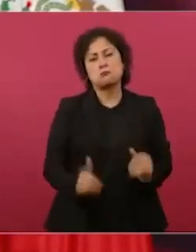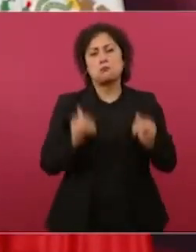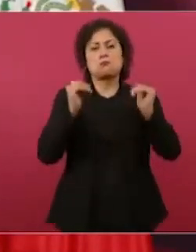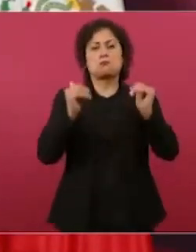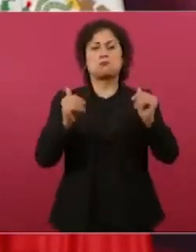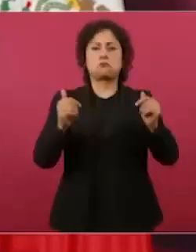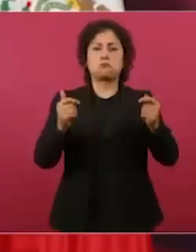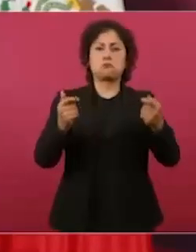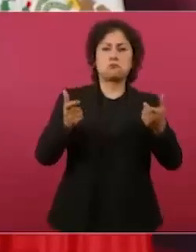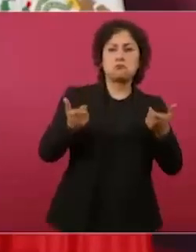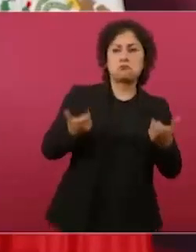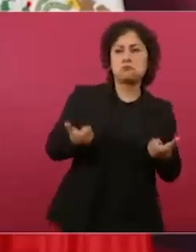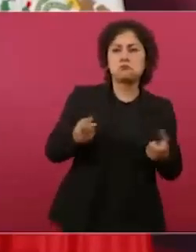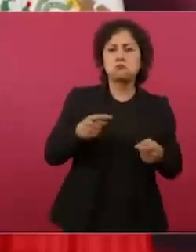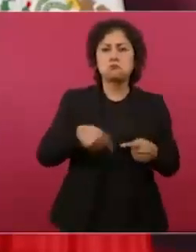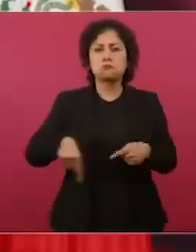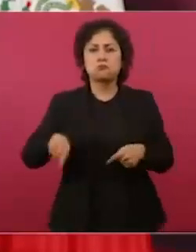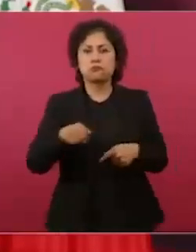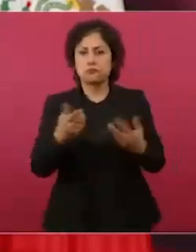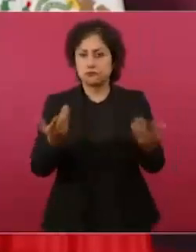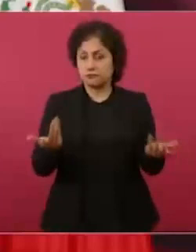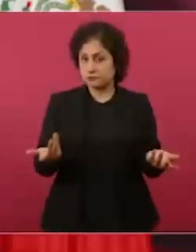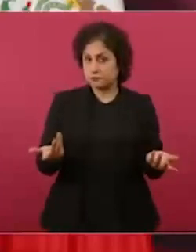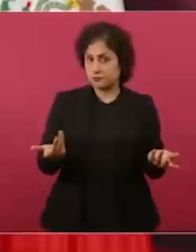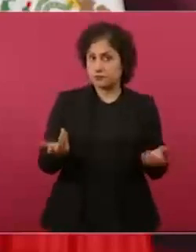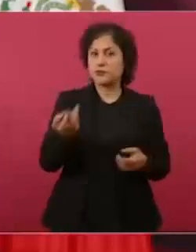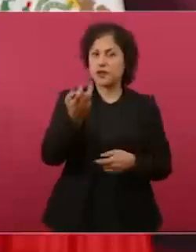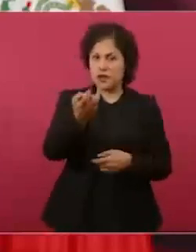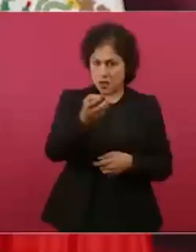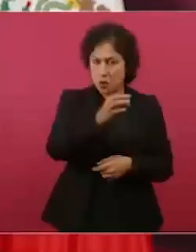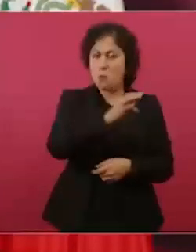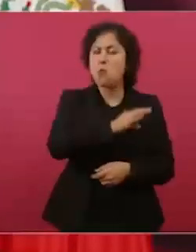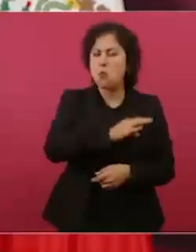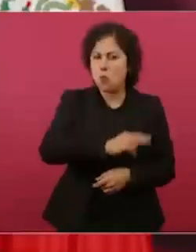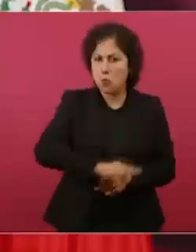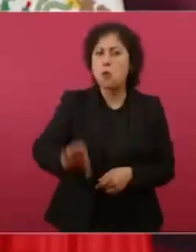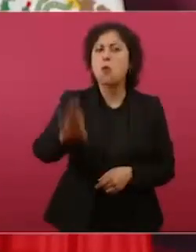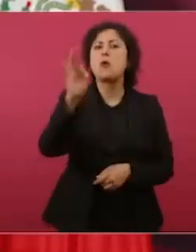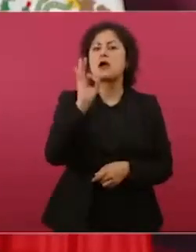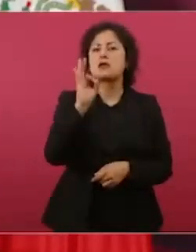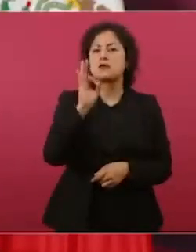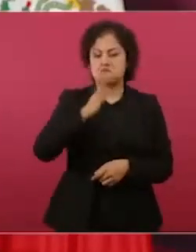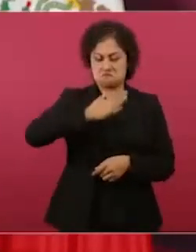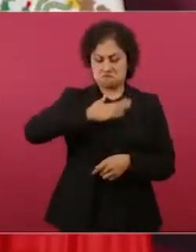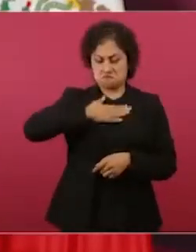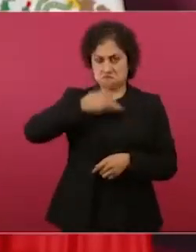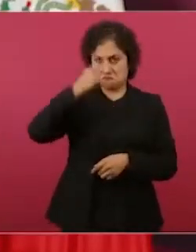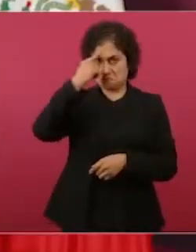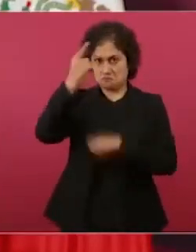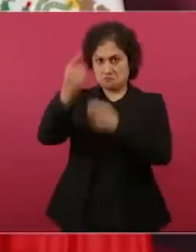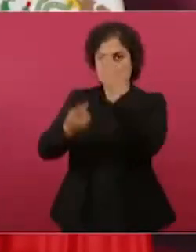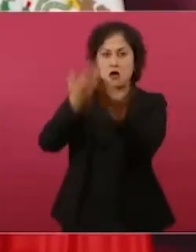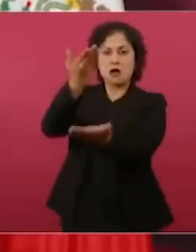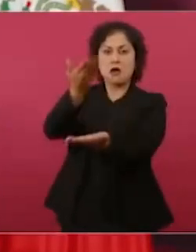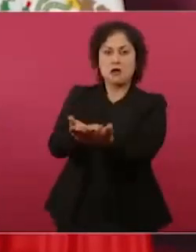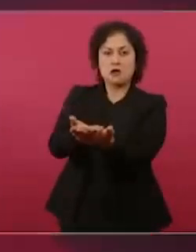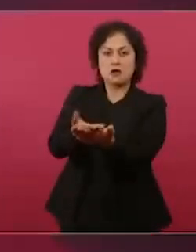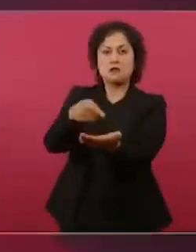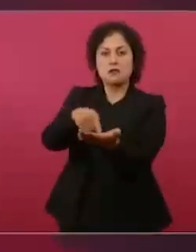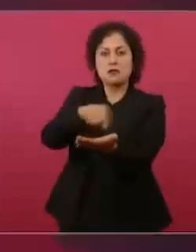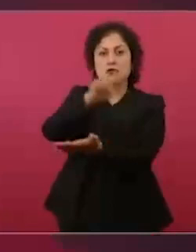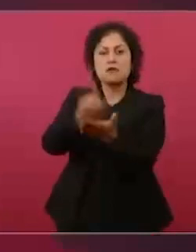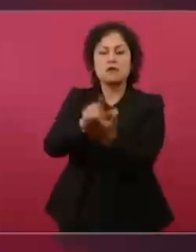Y eso se puede. Yo voy a presentar una iniciativa de reforma en su momento